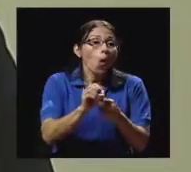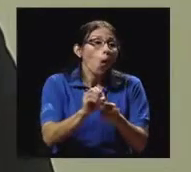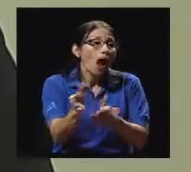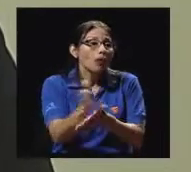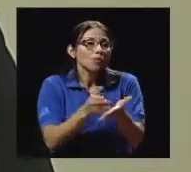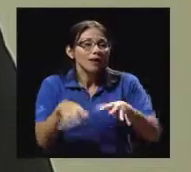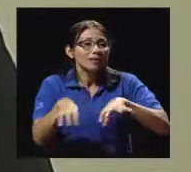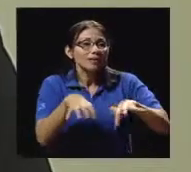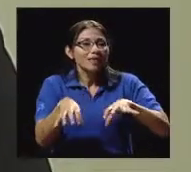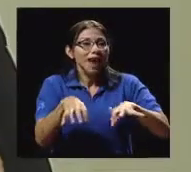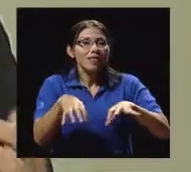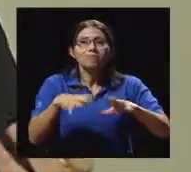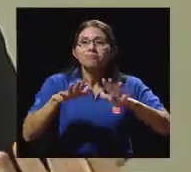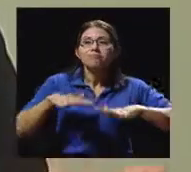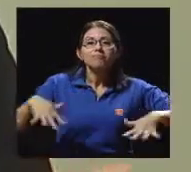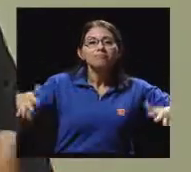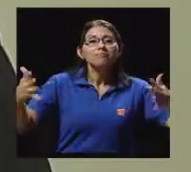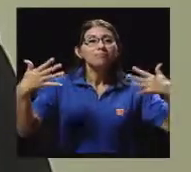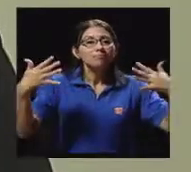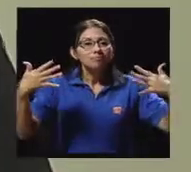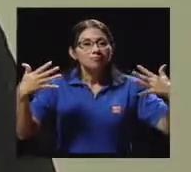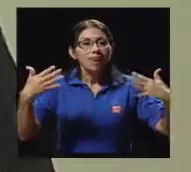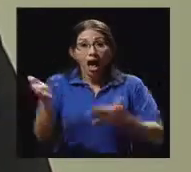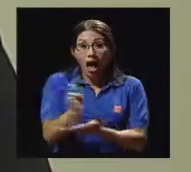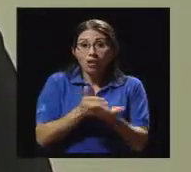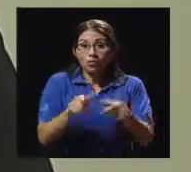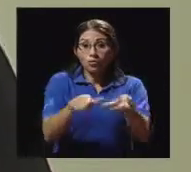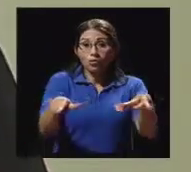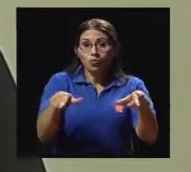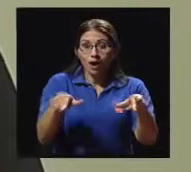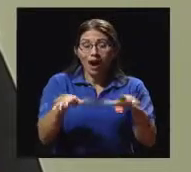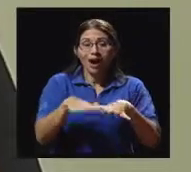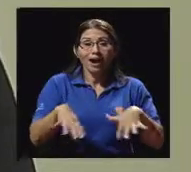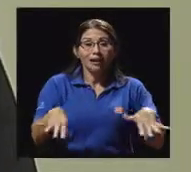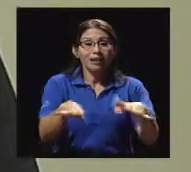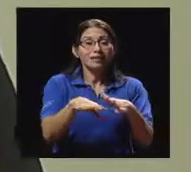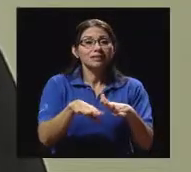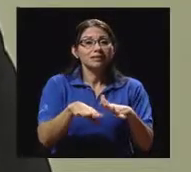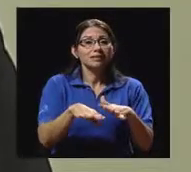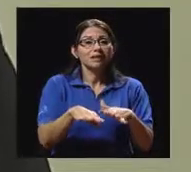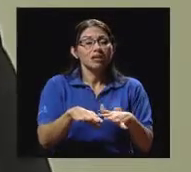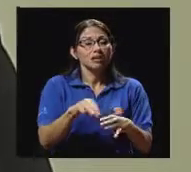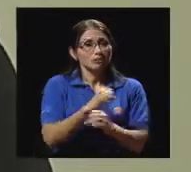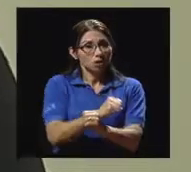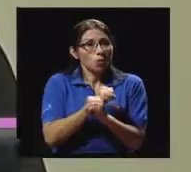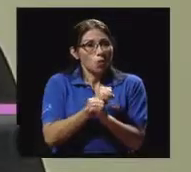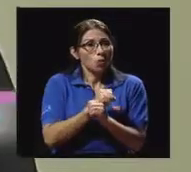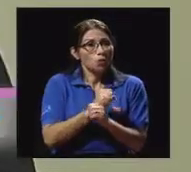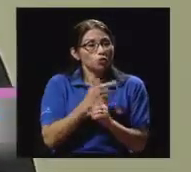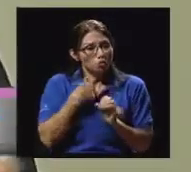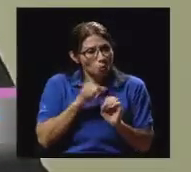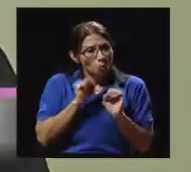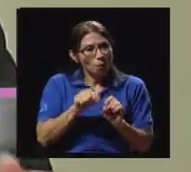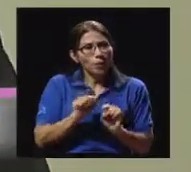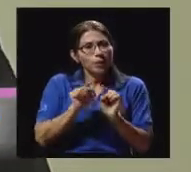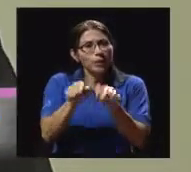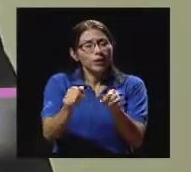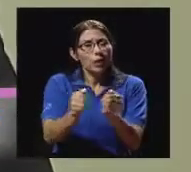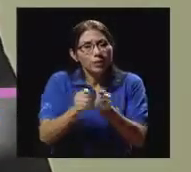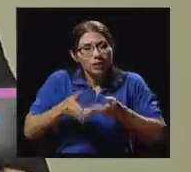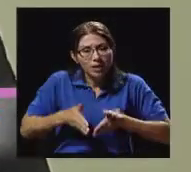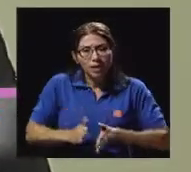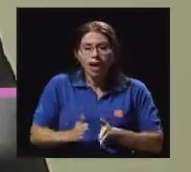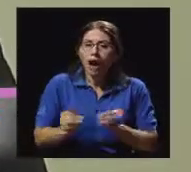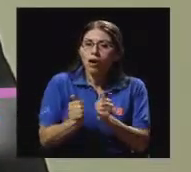lugares todavía que se rescatan seguros, que yo puedo llevar a mi hija, con la bicicleta vamos a